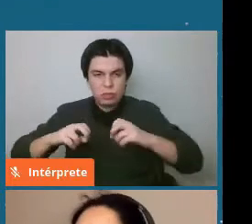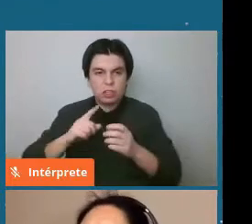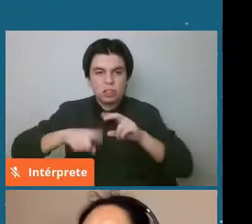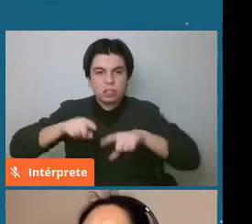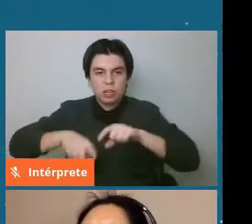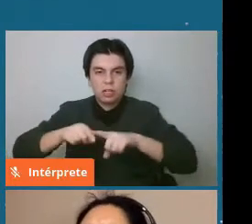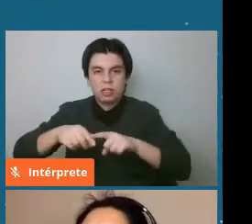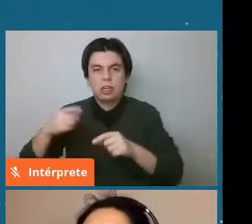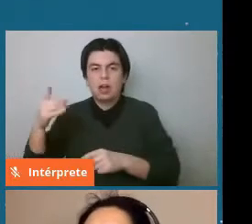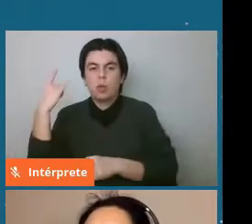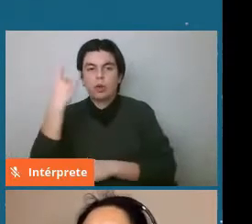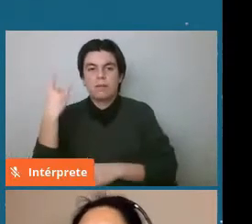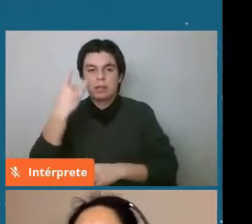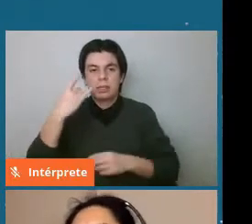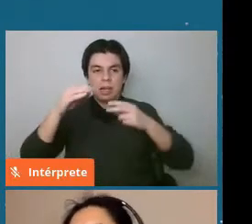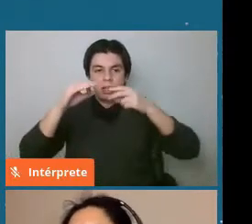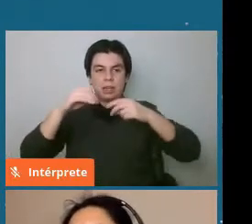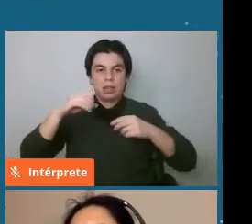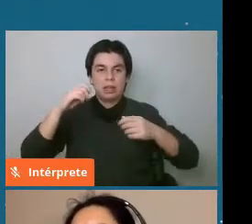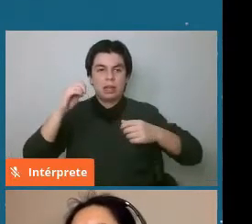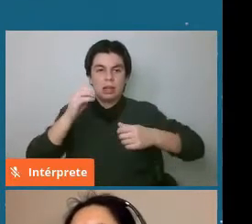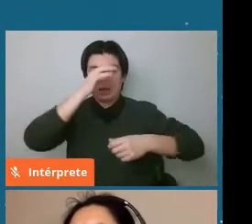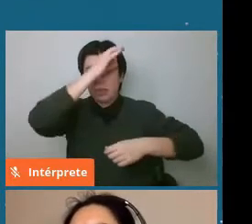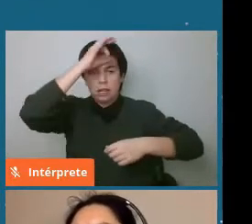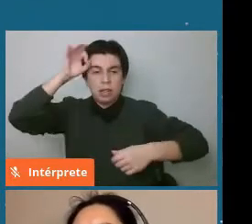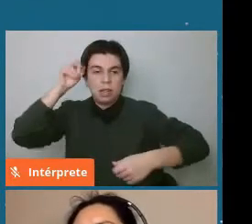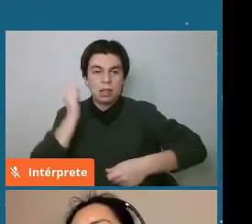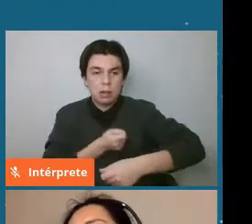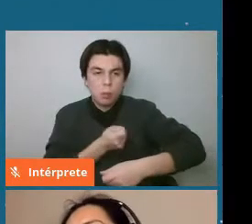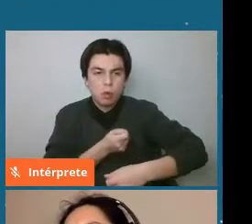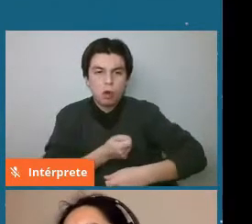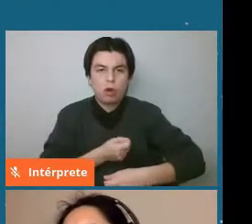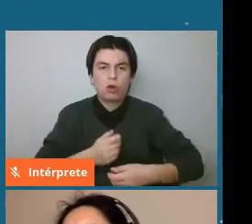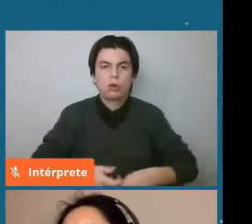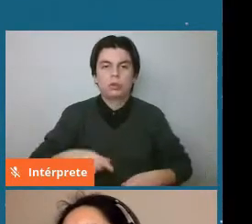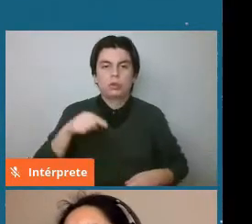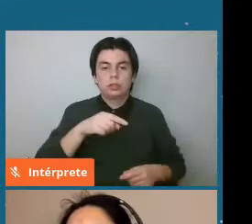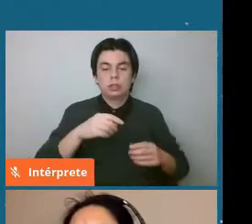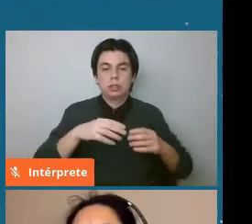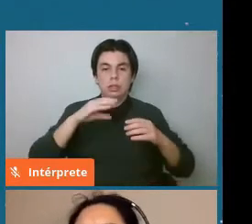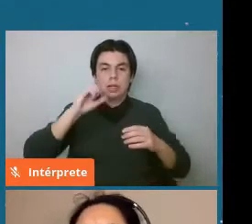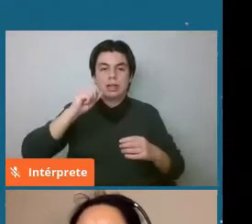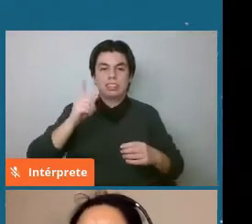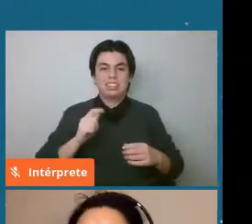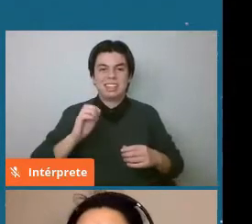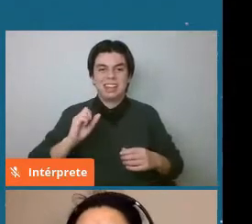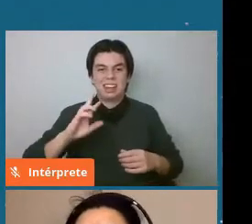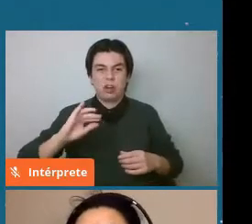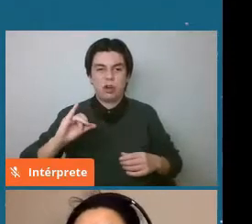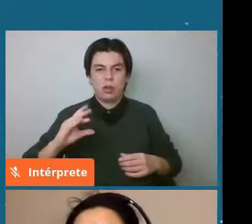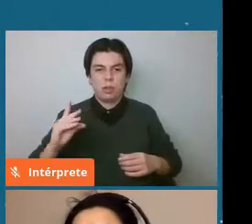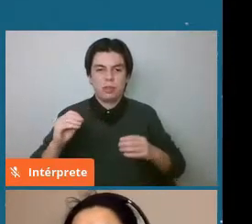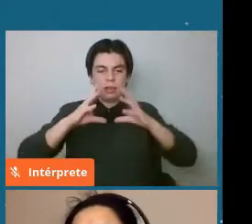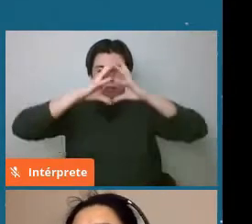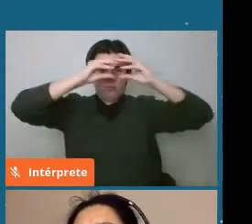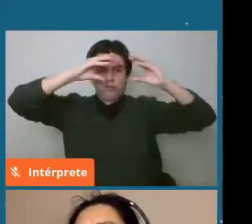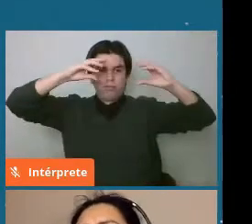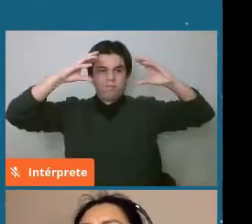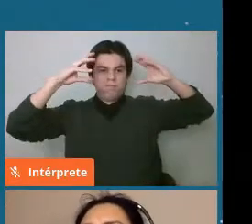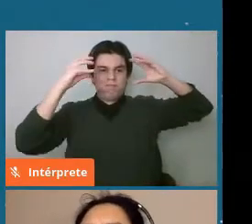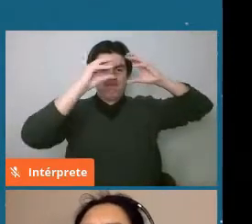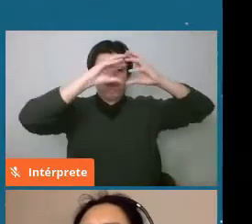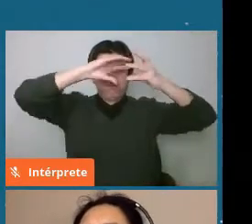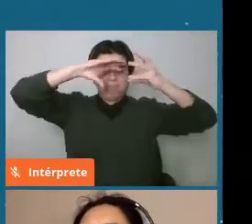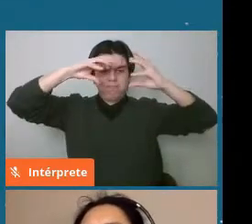conceptos del asteroide que es una roca grande, está en el cinturón de